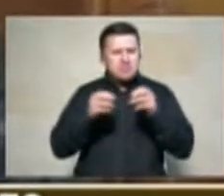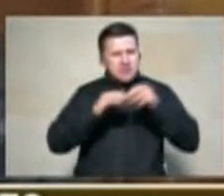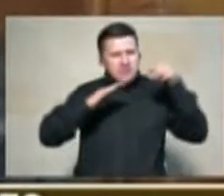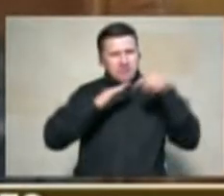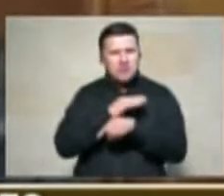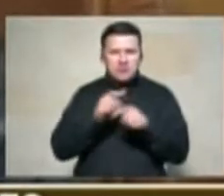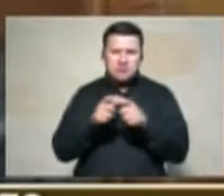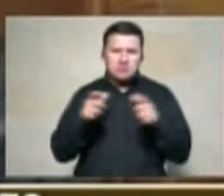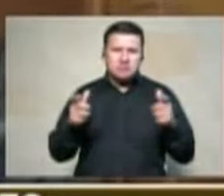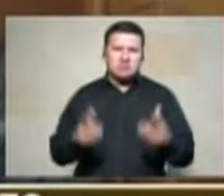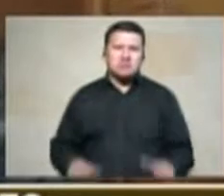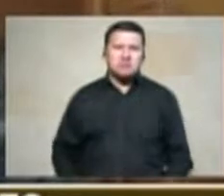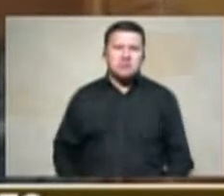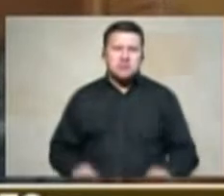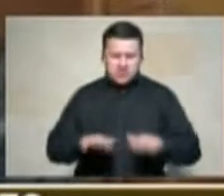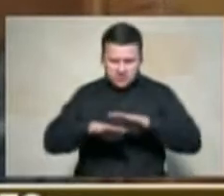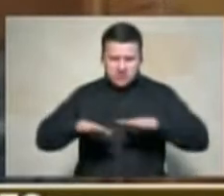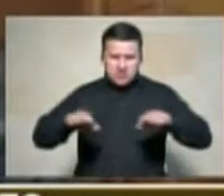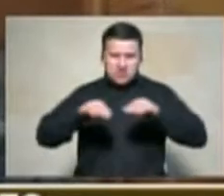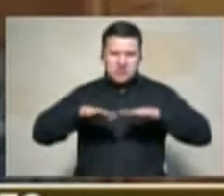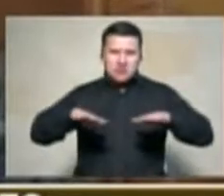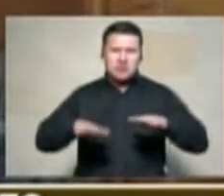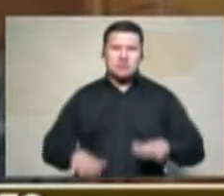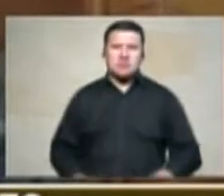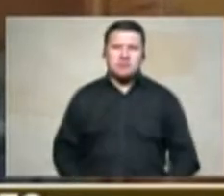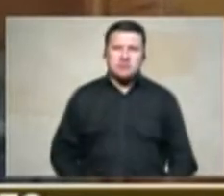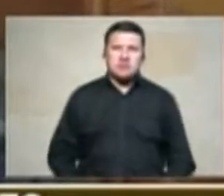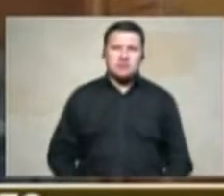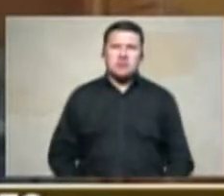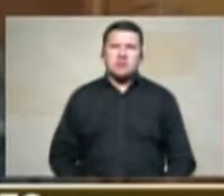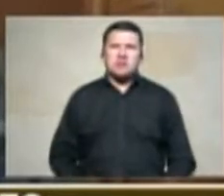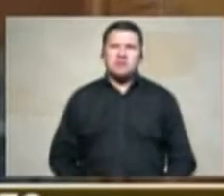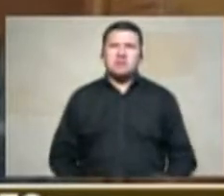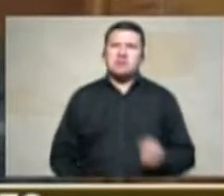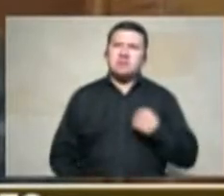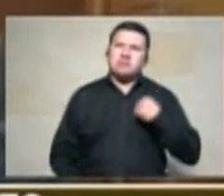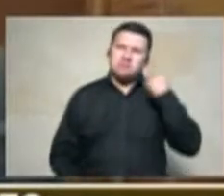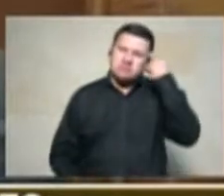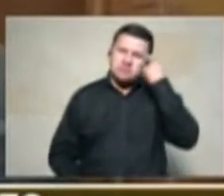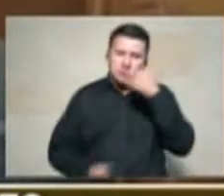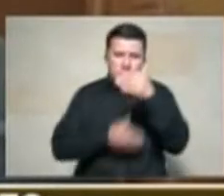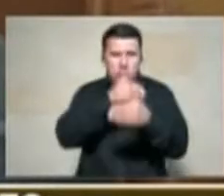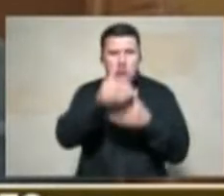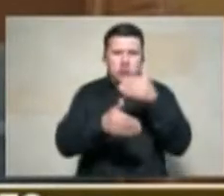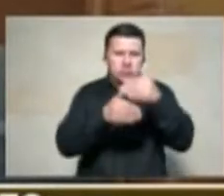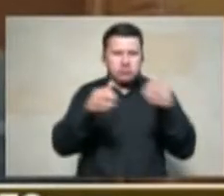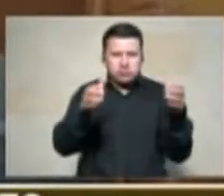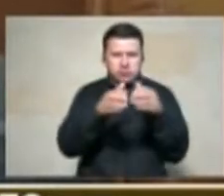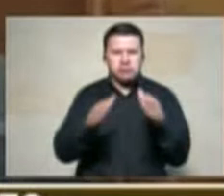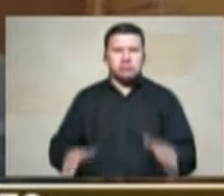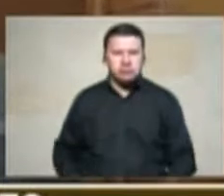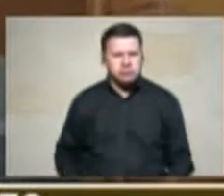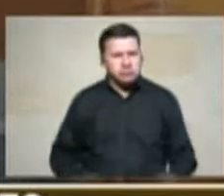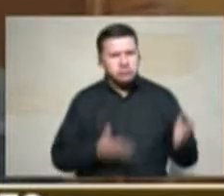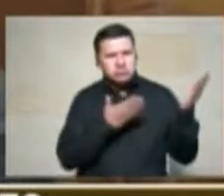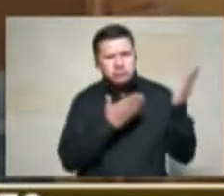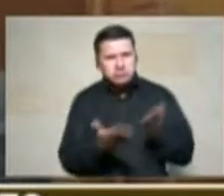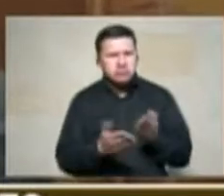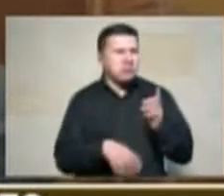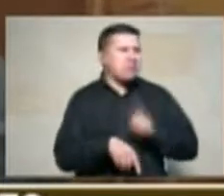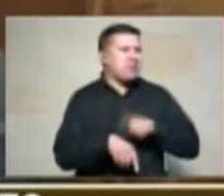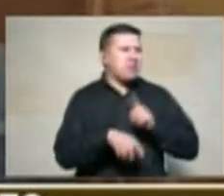consideramos que el proceso ha venido siendo muy lento que lamentablemente